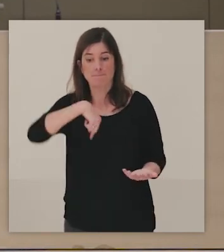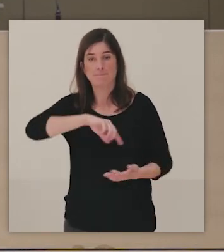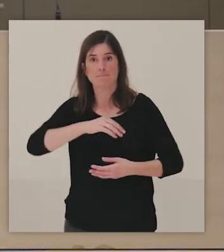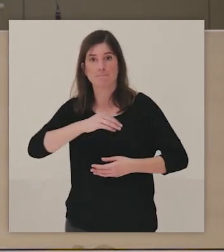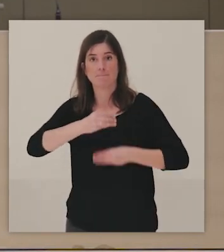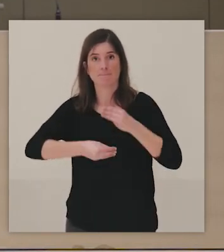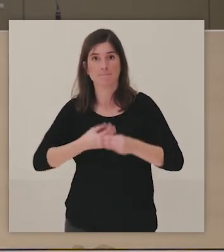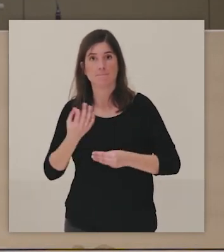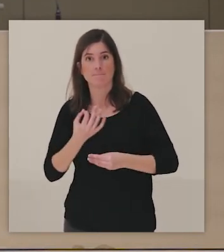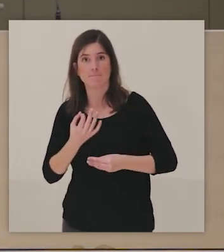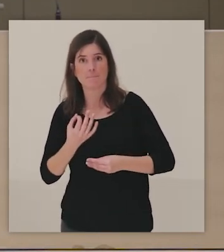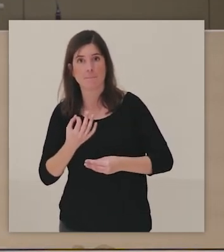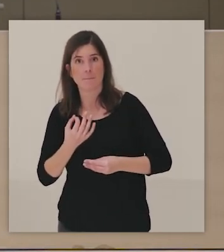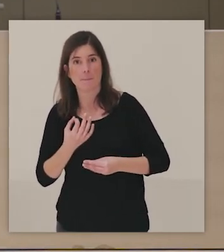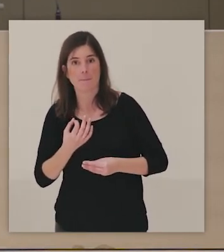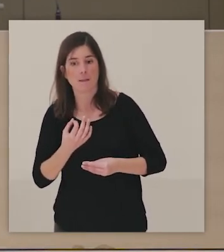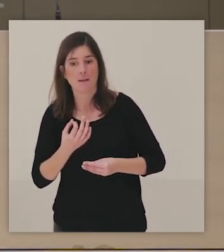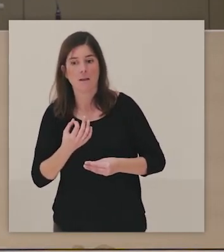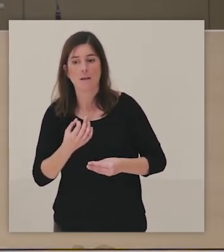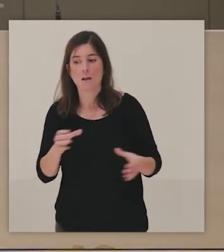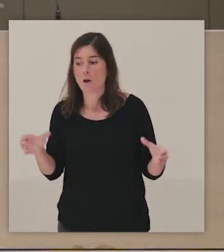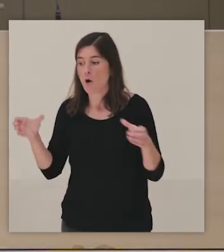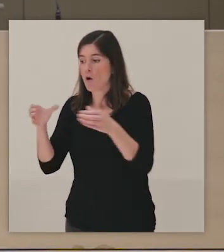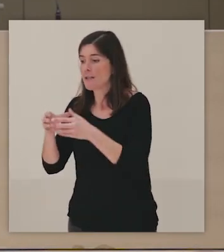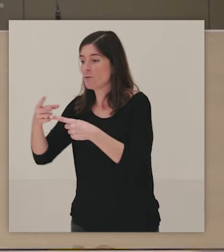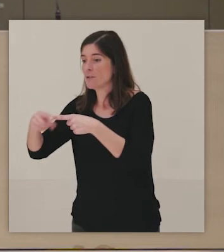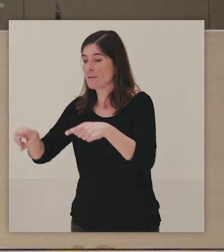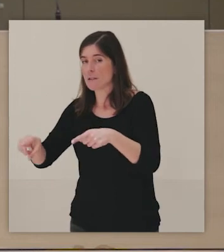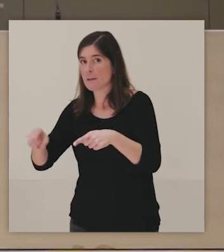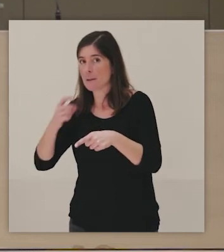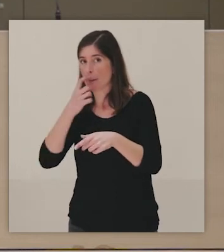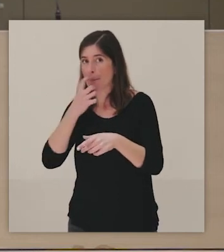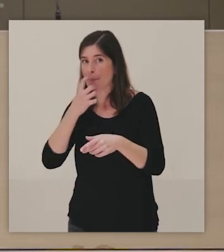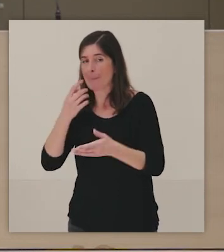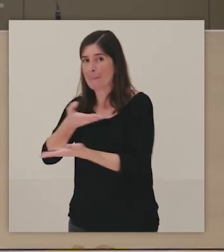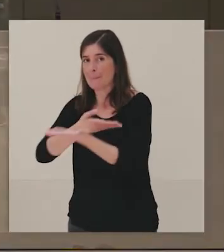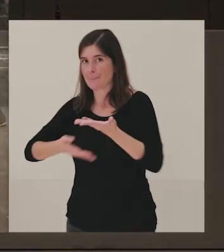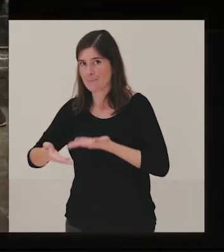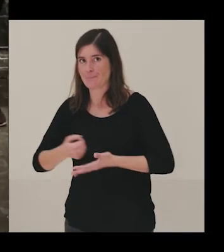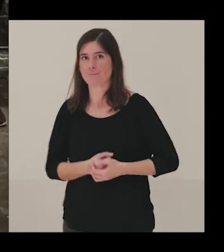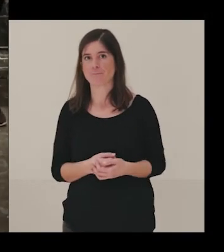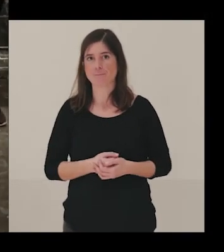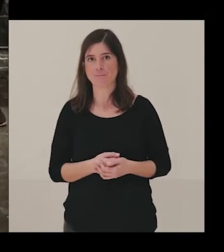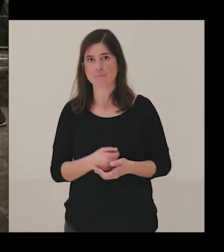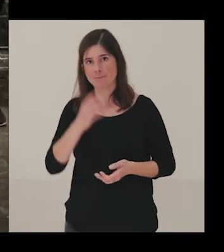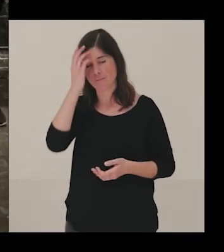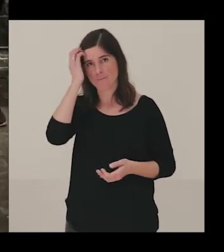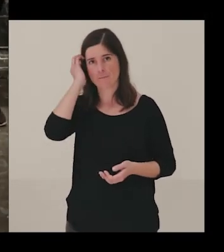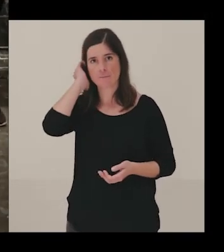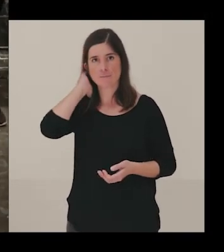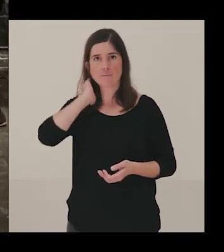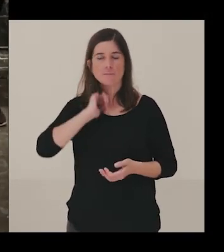apoyarnos también en las visitas que hacemos con otros colectivos. Veis ahí un poco cuáles